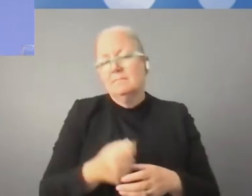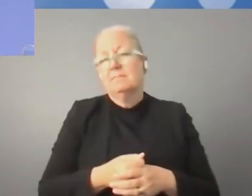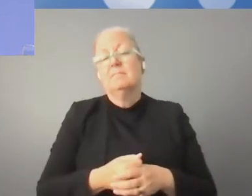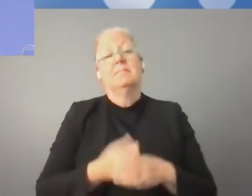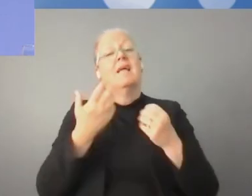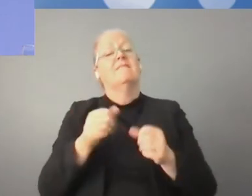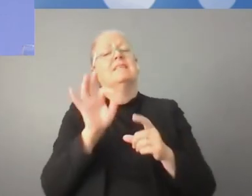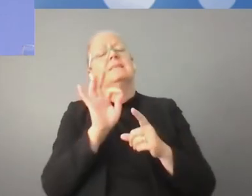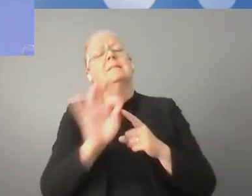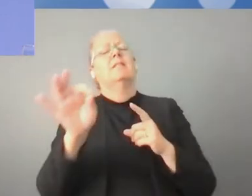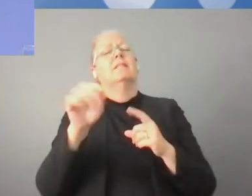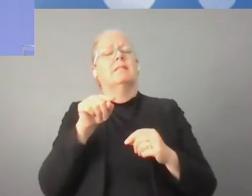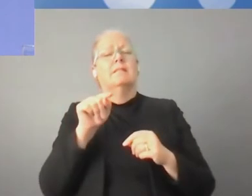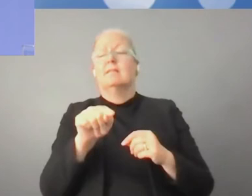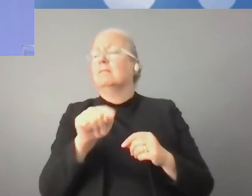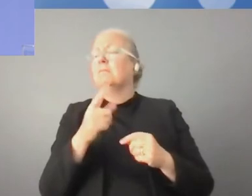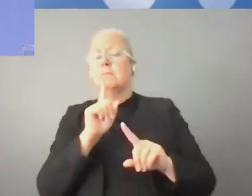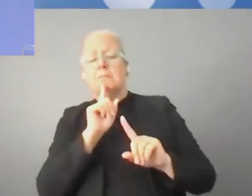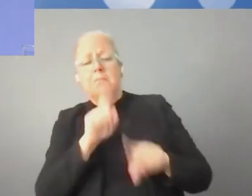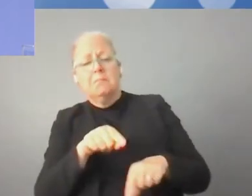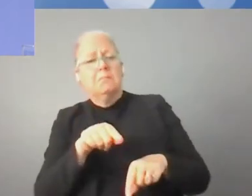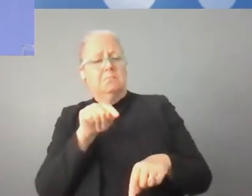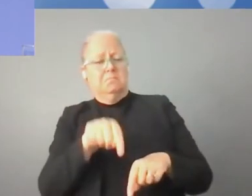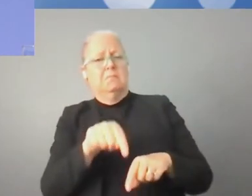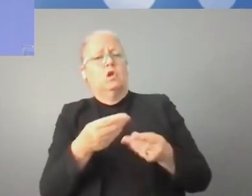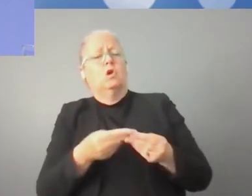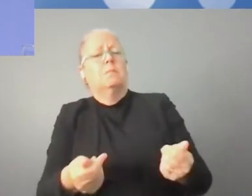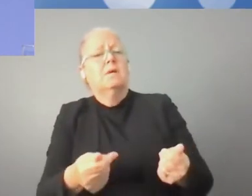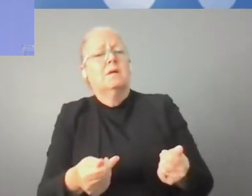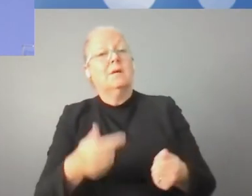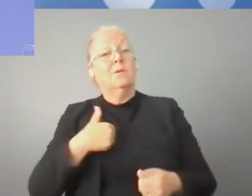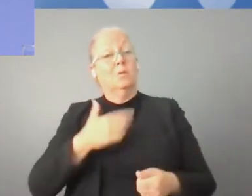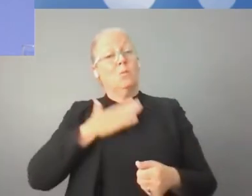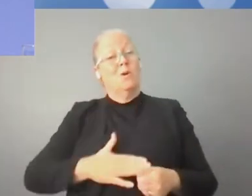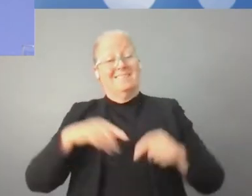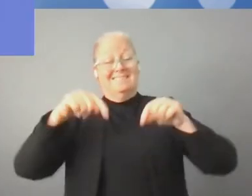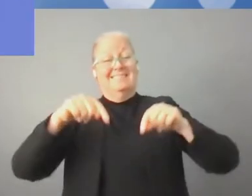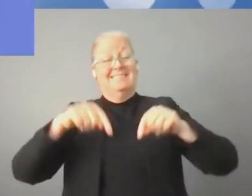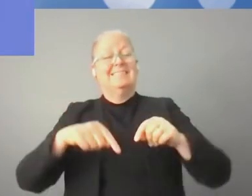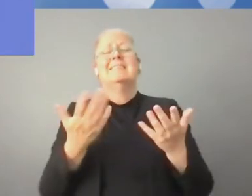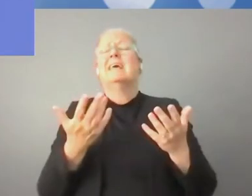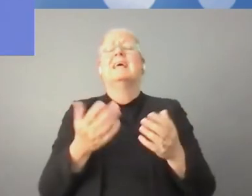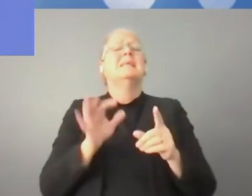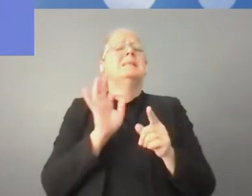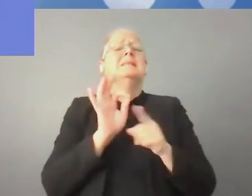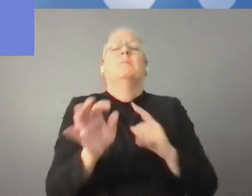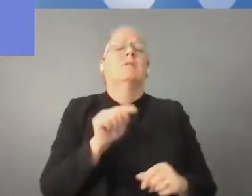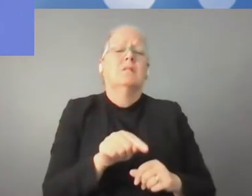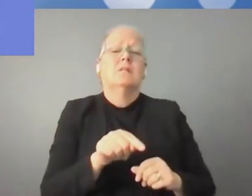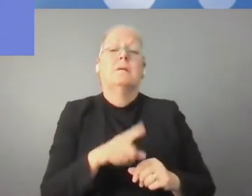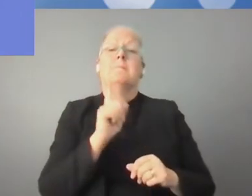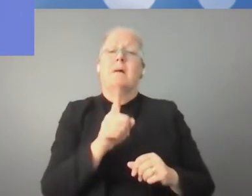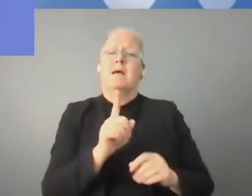hay una solución simple. Una solución simple, fácil, pero probablemente solución